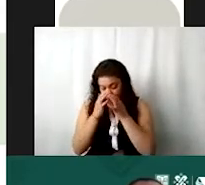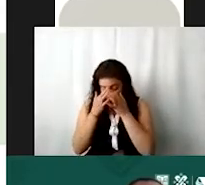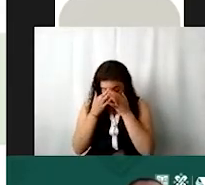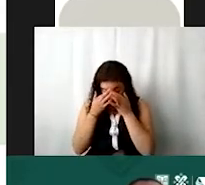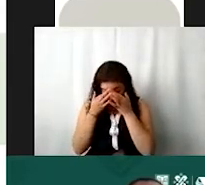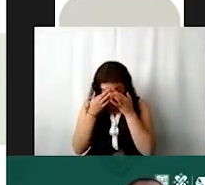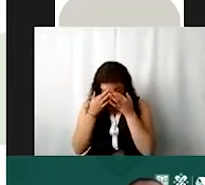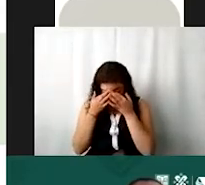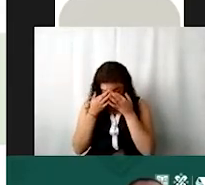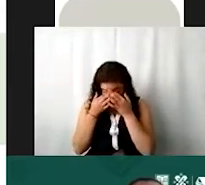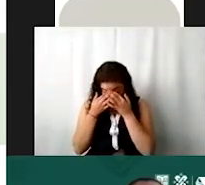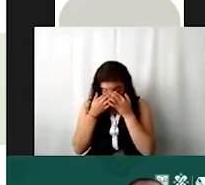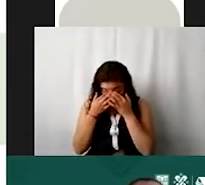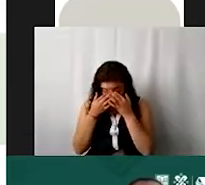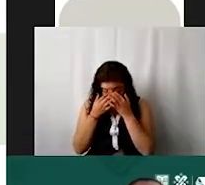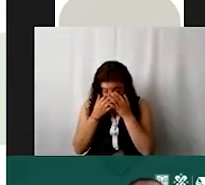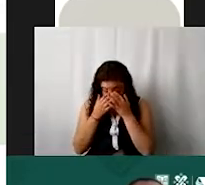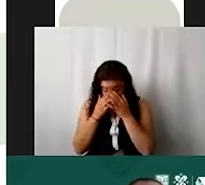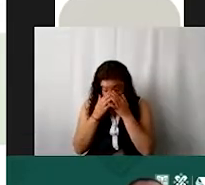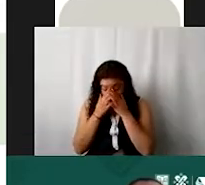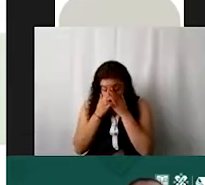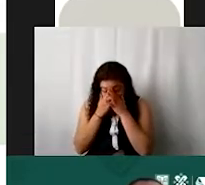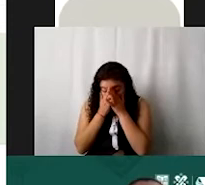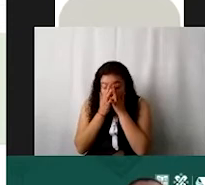vamos a suponer que tenemos tres mil mensuales